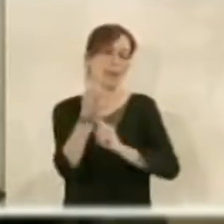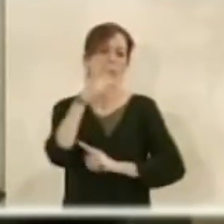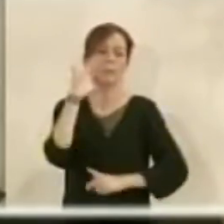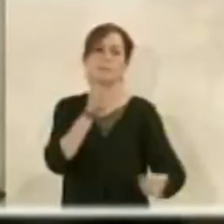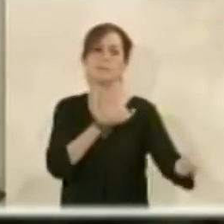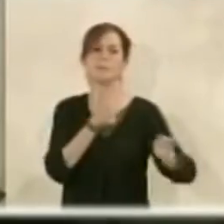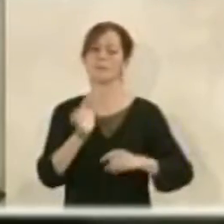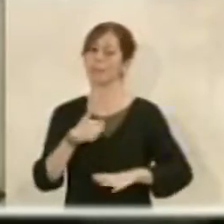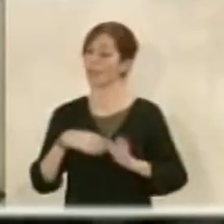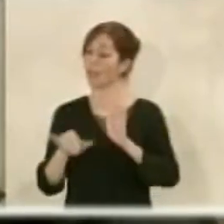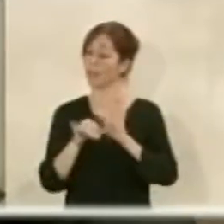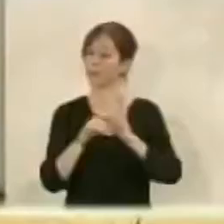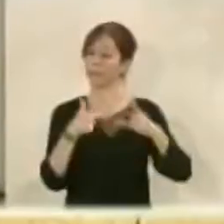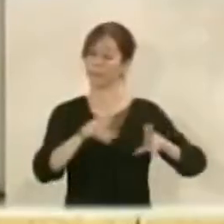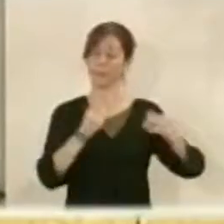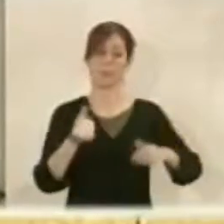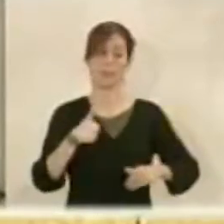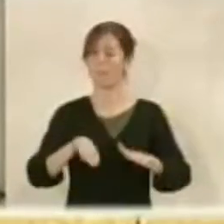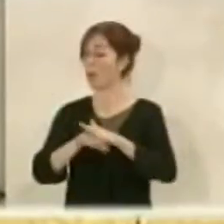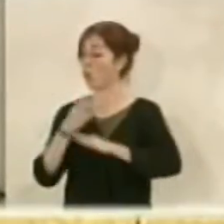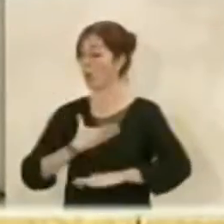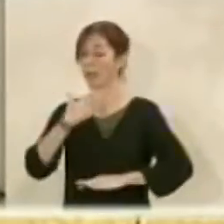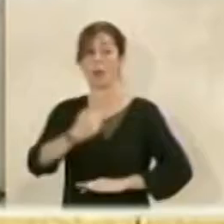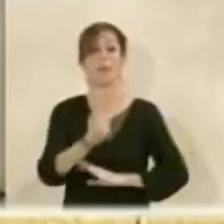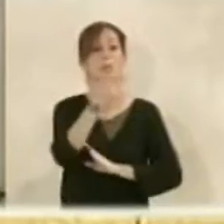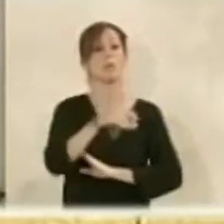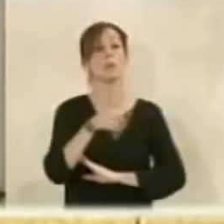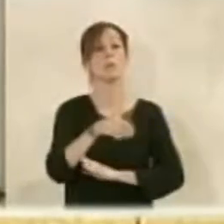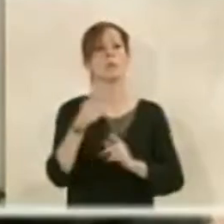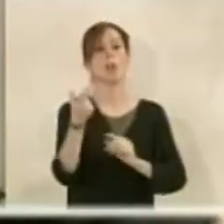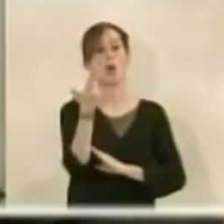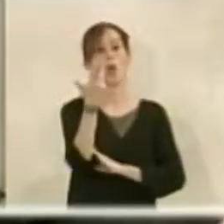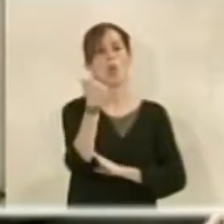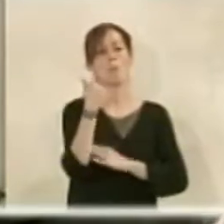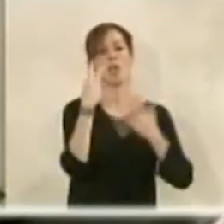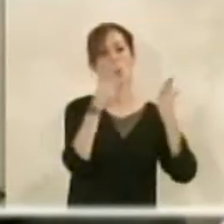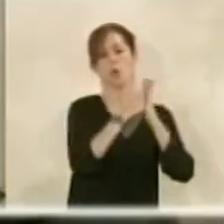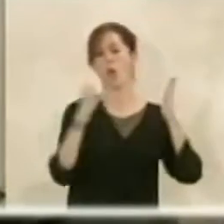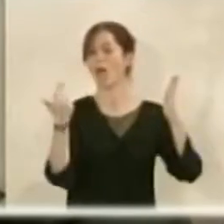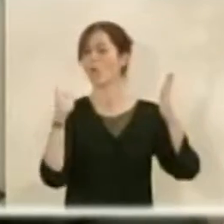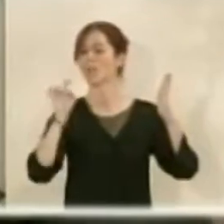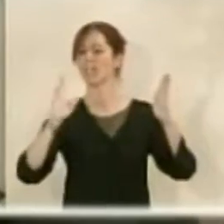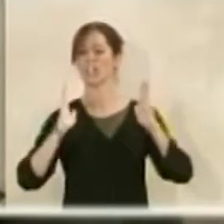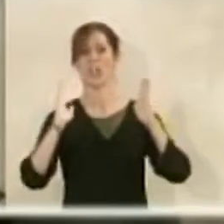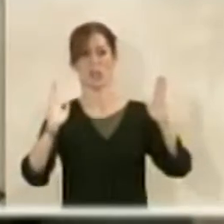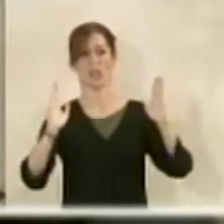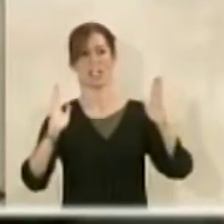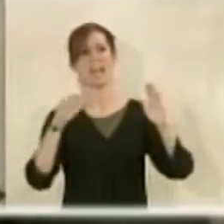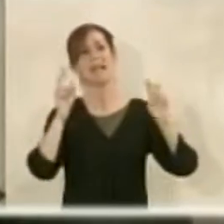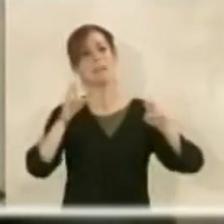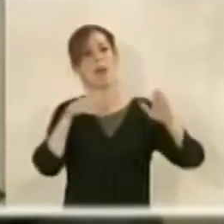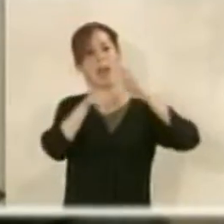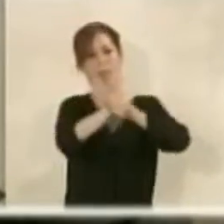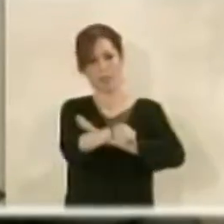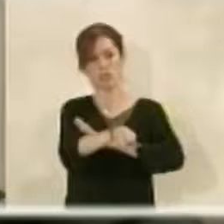estaremos vigilantes– en los debates que se suscitaran en 2008 y en el 2015 sobre los viales, sobre los accesos